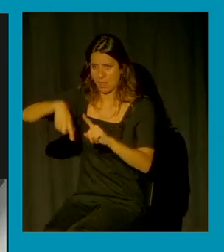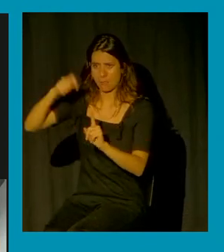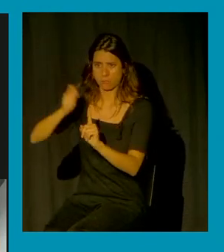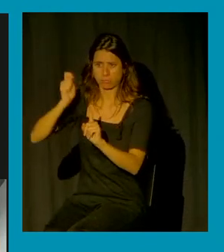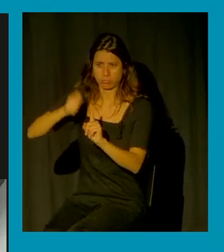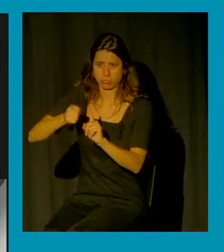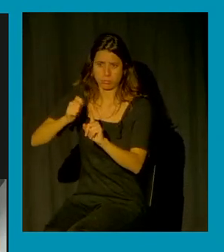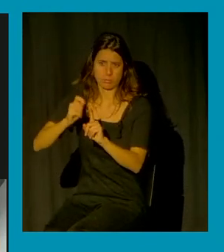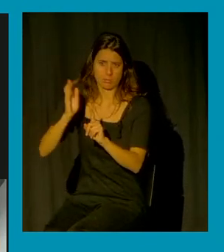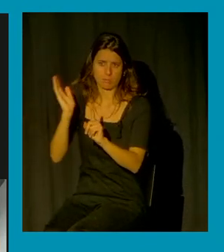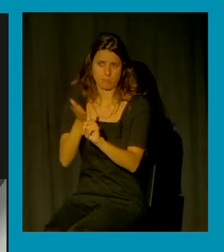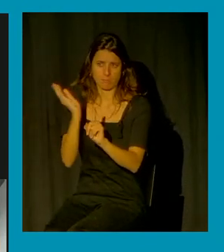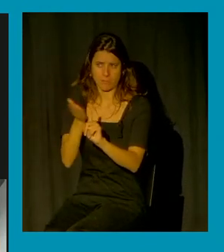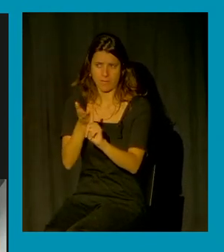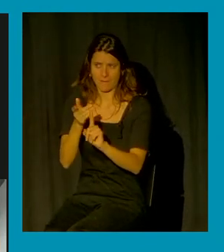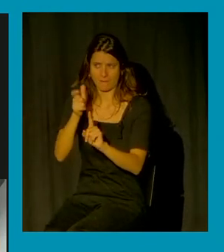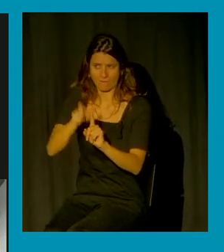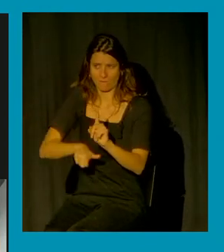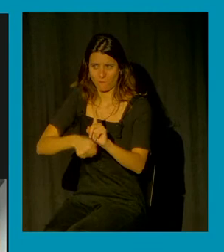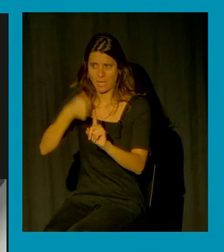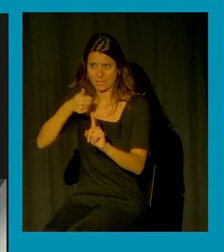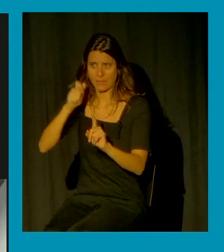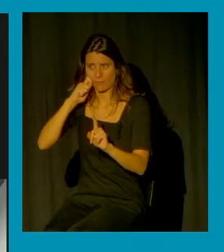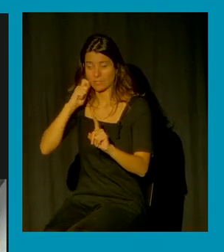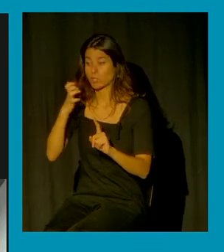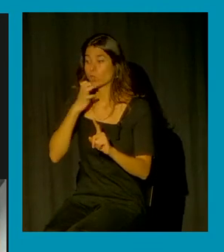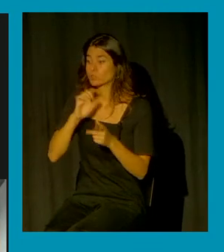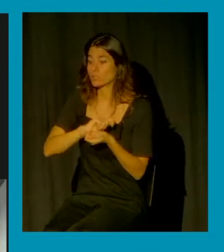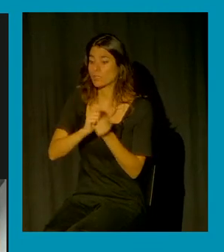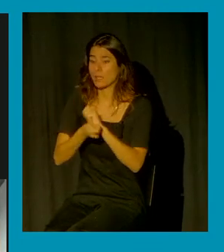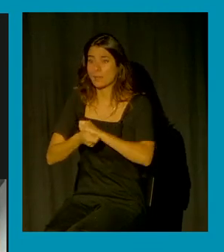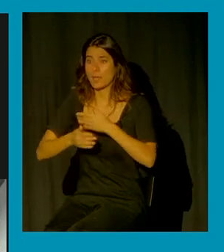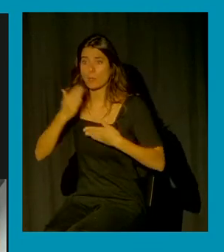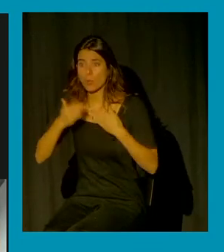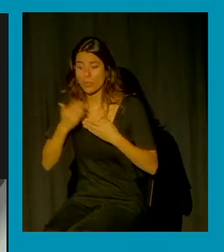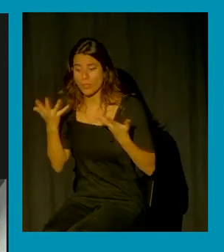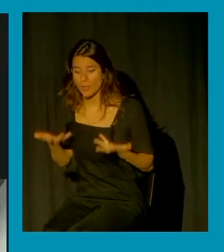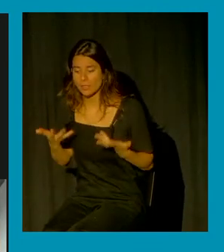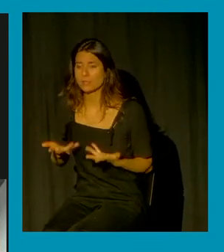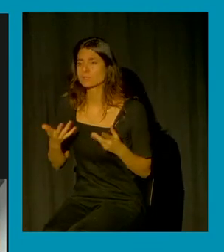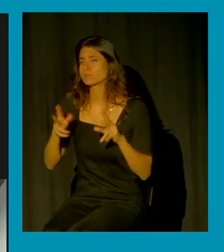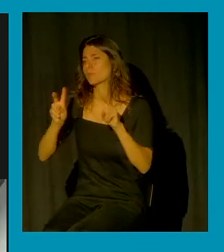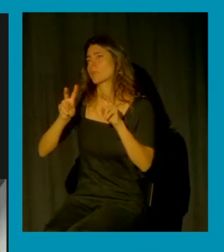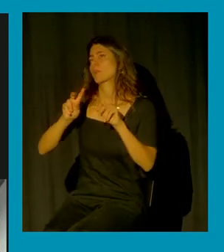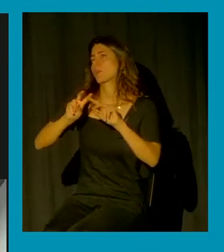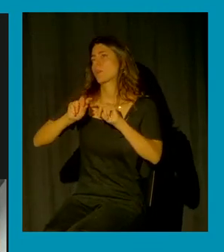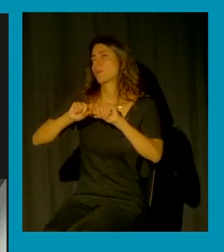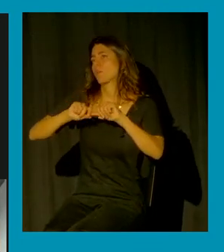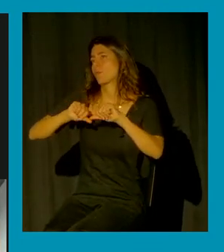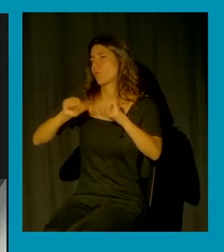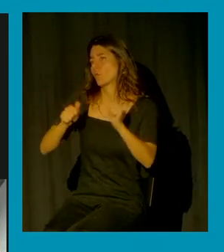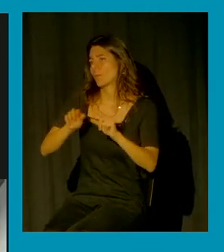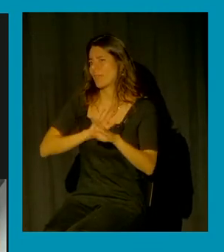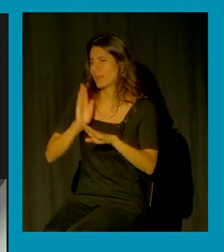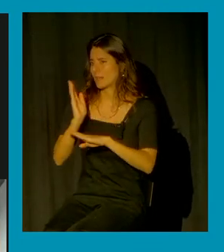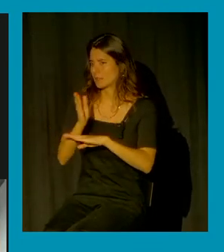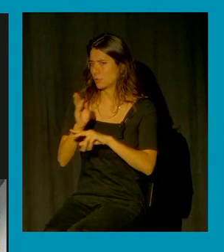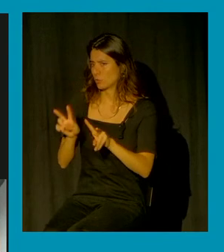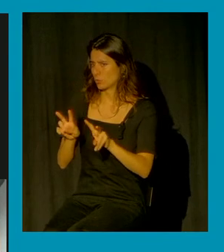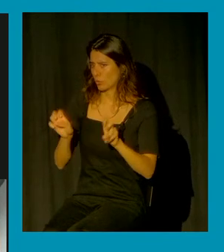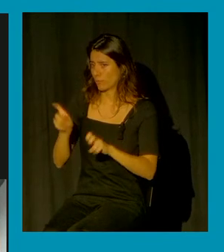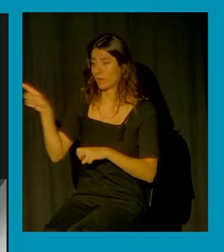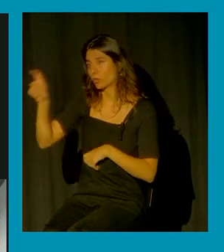cuerpo y cuando pasamos a la modernidad aparecen nuevas formas de ejercer castigo sobre los cuerpos a lo que él llama las